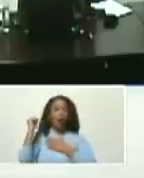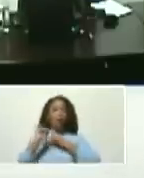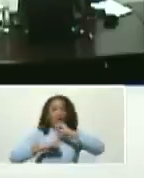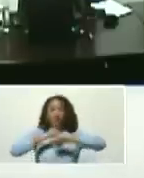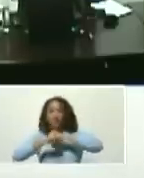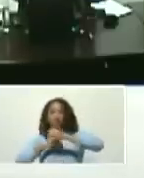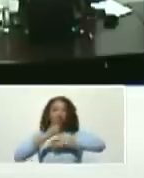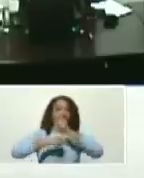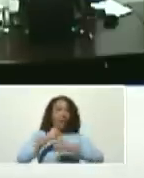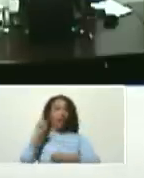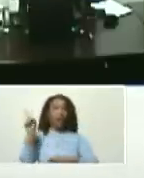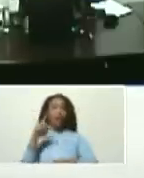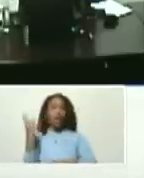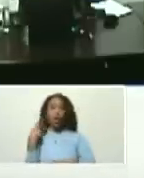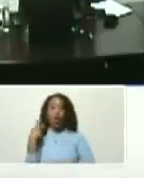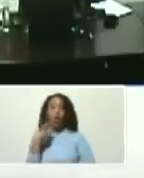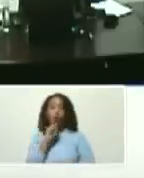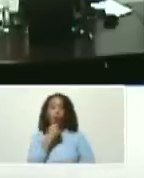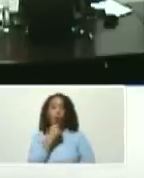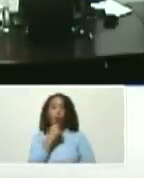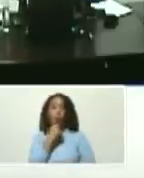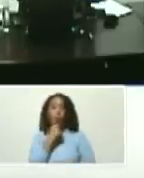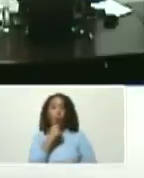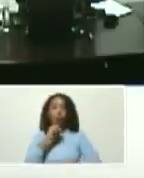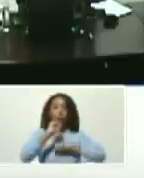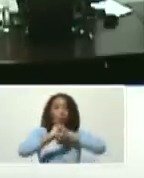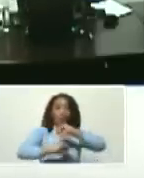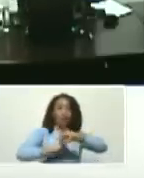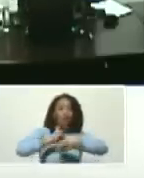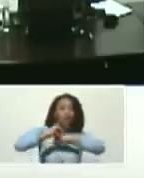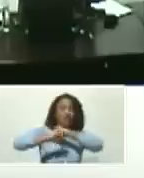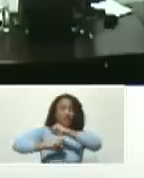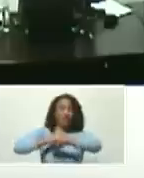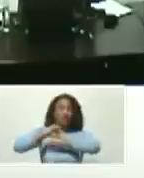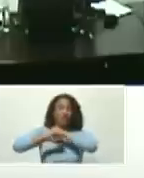es un secreto entre los dos mira nada más le hago esta seña